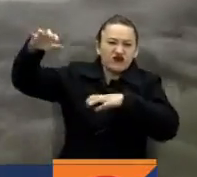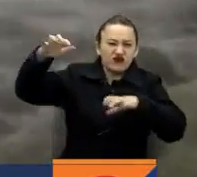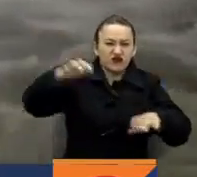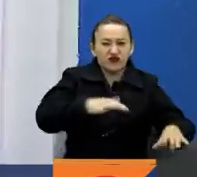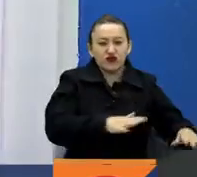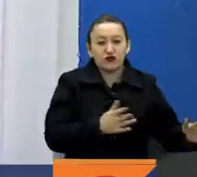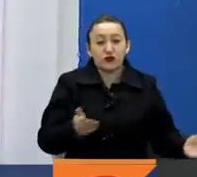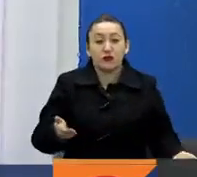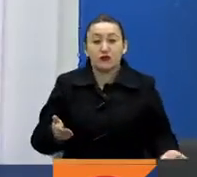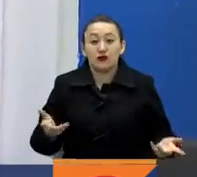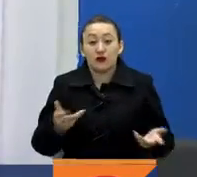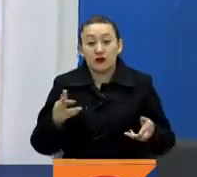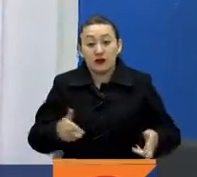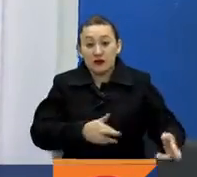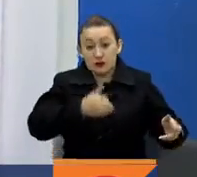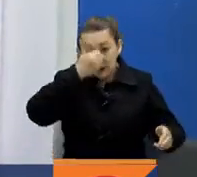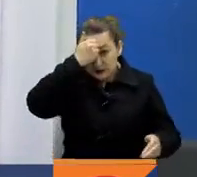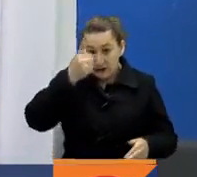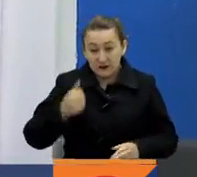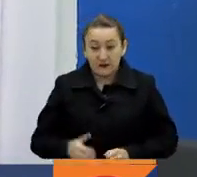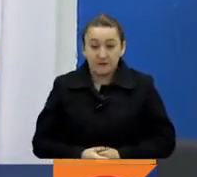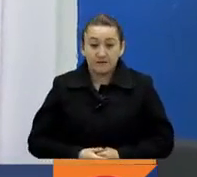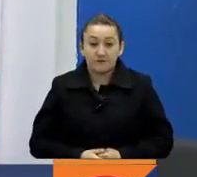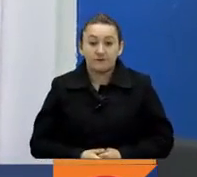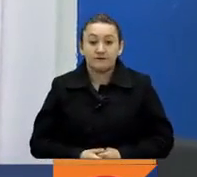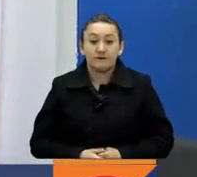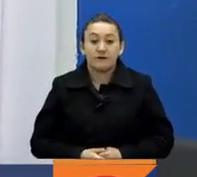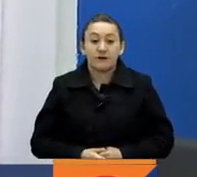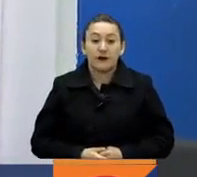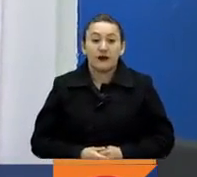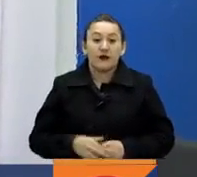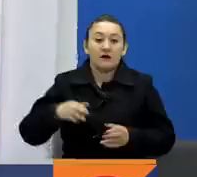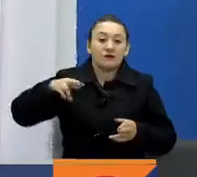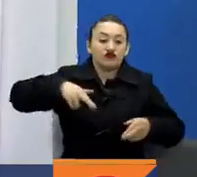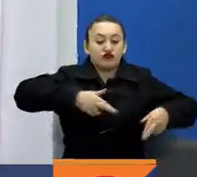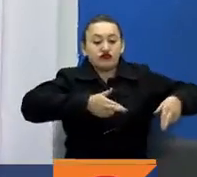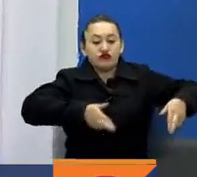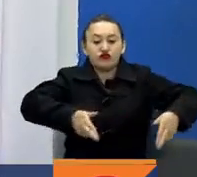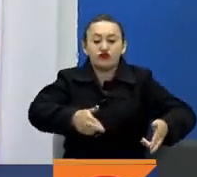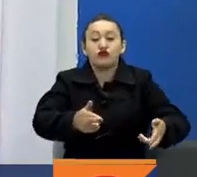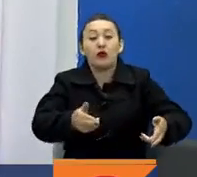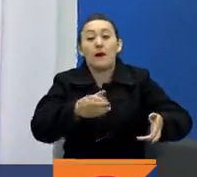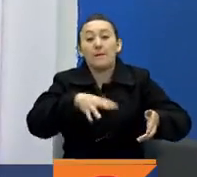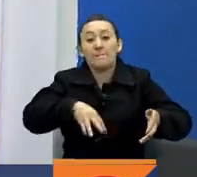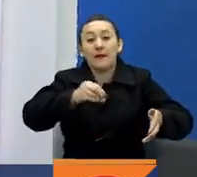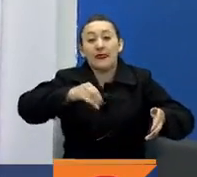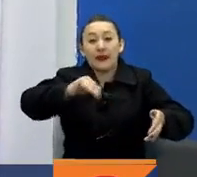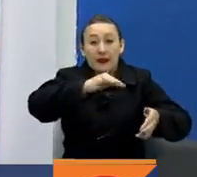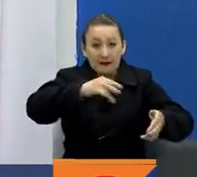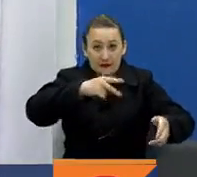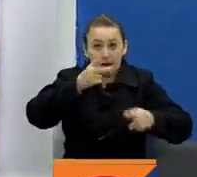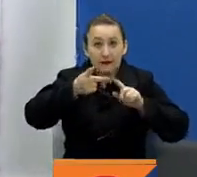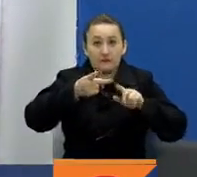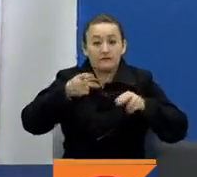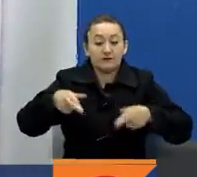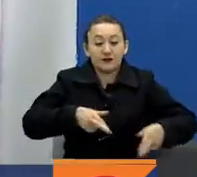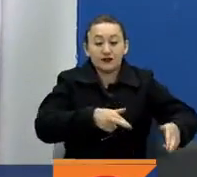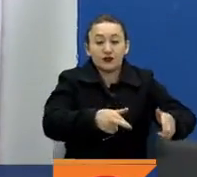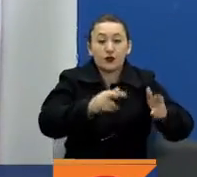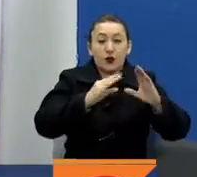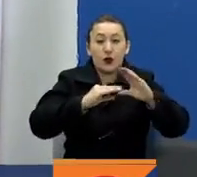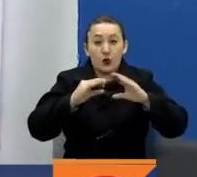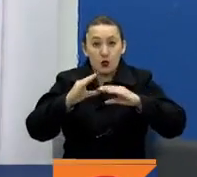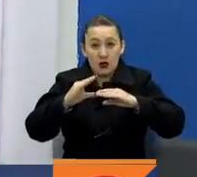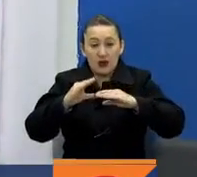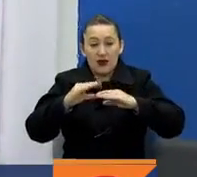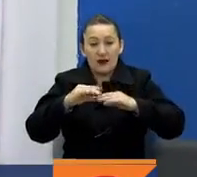país. Hay sectores, sobre todo de la cuenca media y baja del Magdalena y del Cauca, que podrían presentar